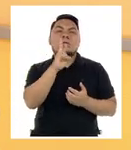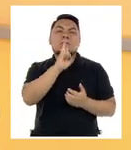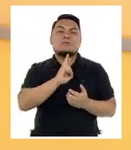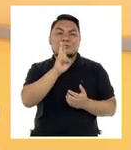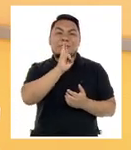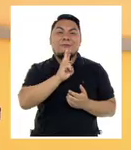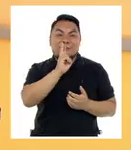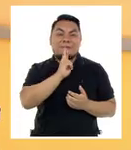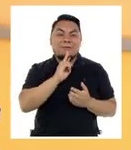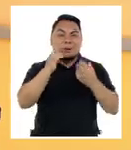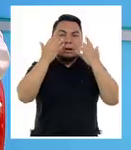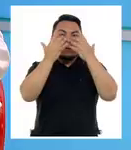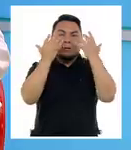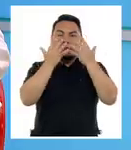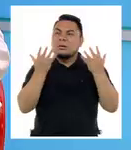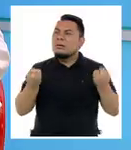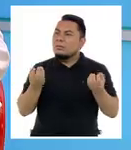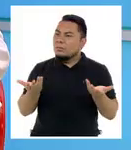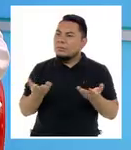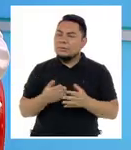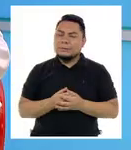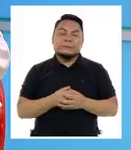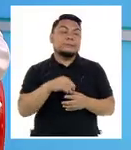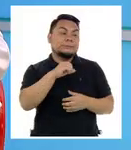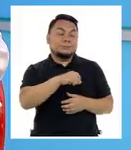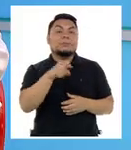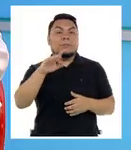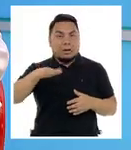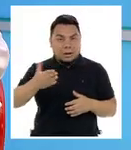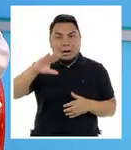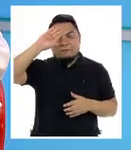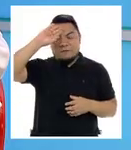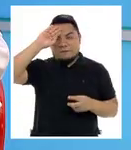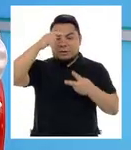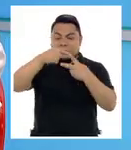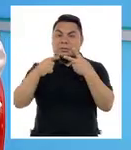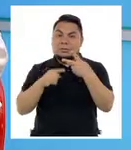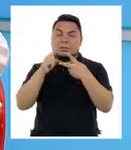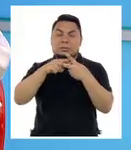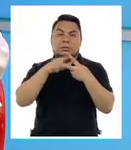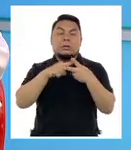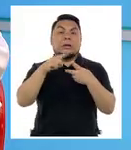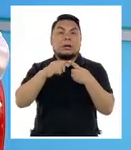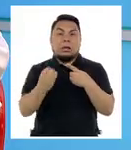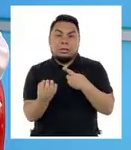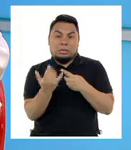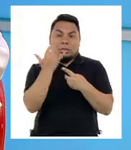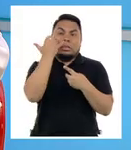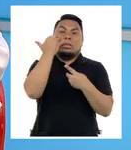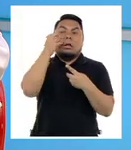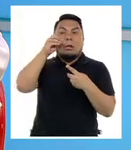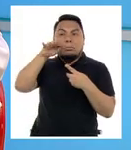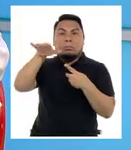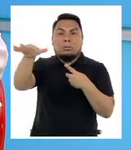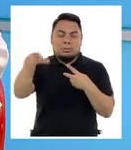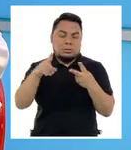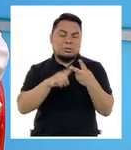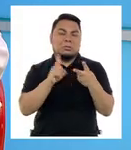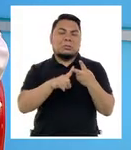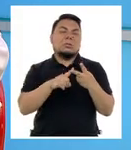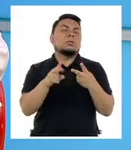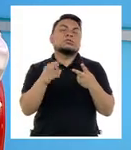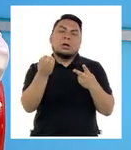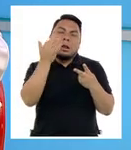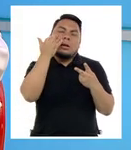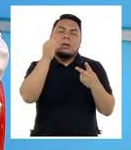contagioso. Lo primero, hay que distinguir qué tipo de conjuntivitis le ha dado. Hay dos tipos, las infecciosas y las que no son infecciosas. Las